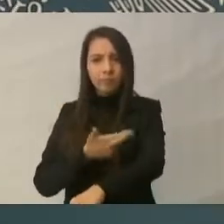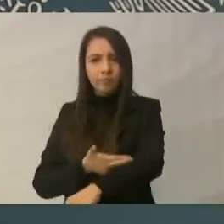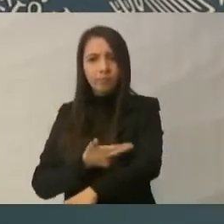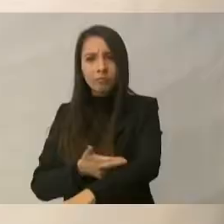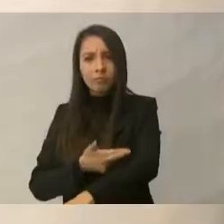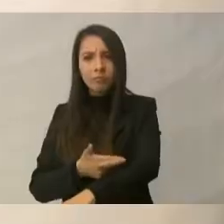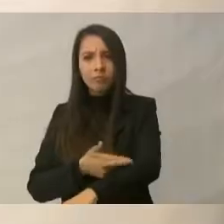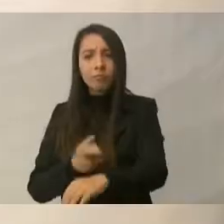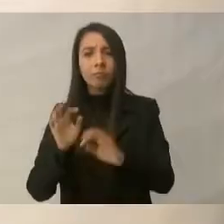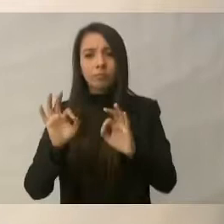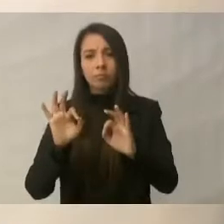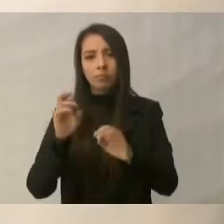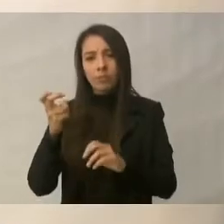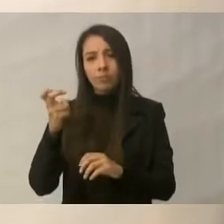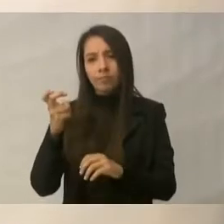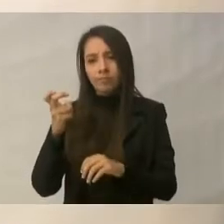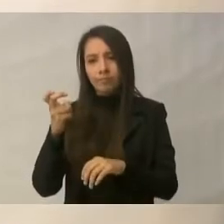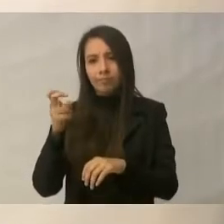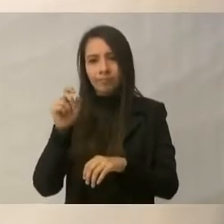este asunto.